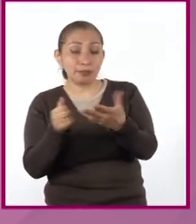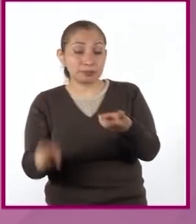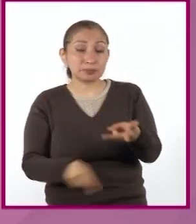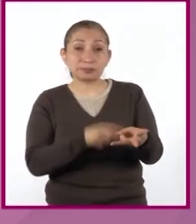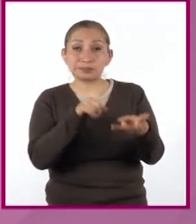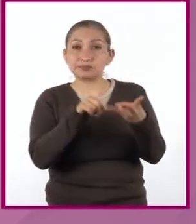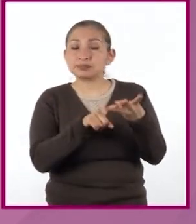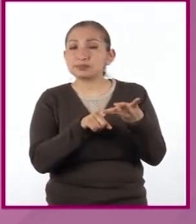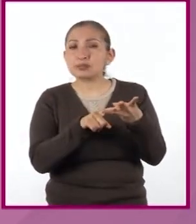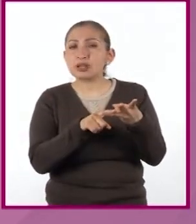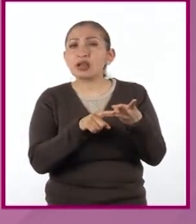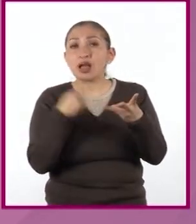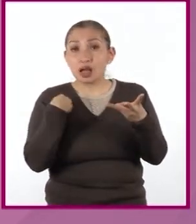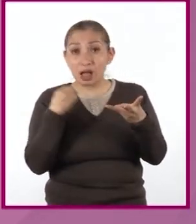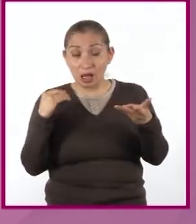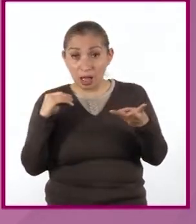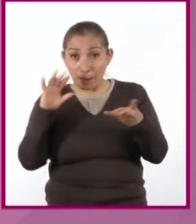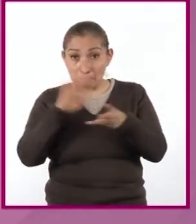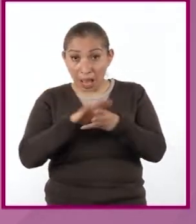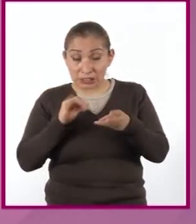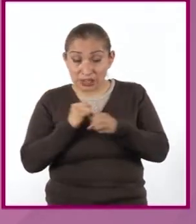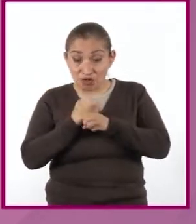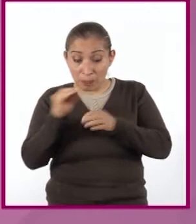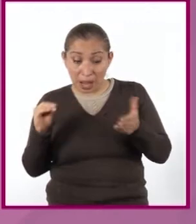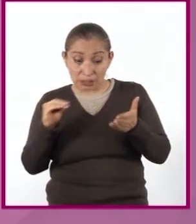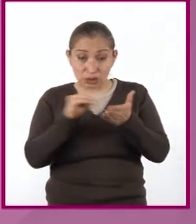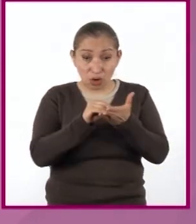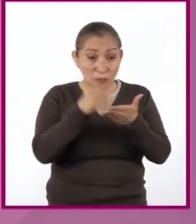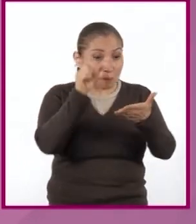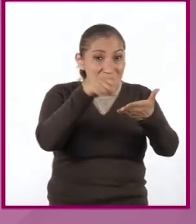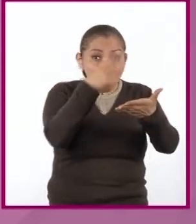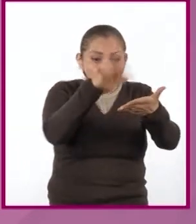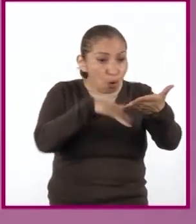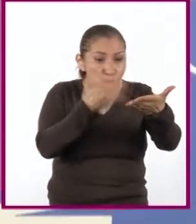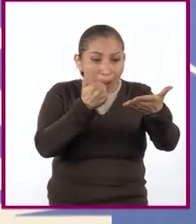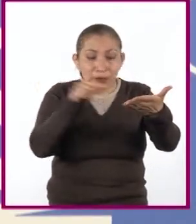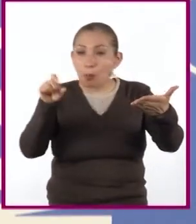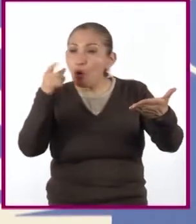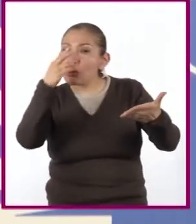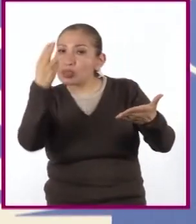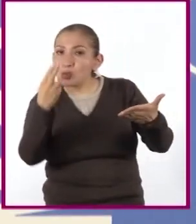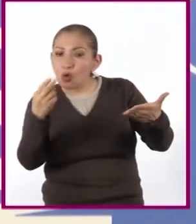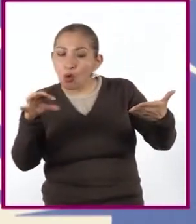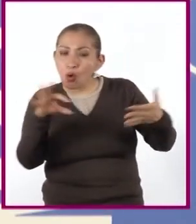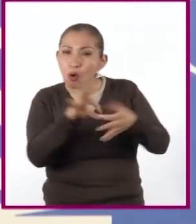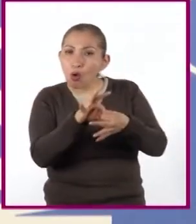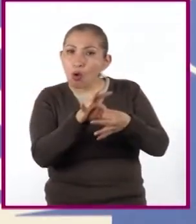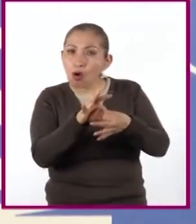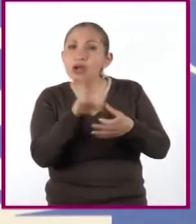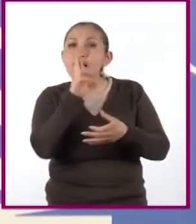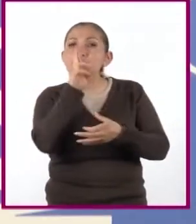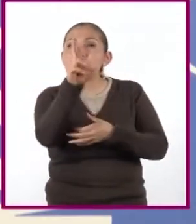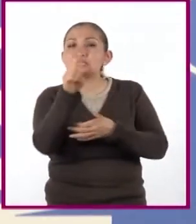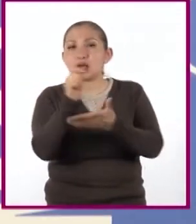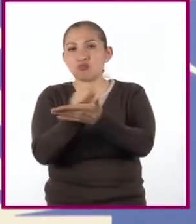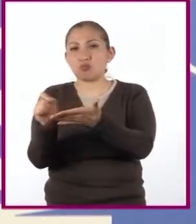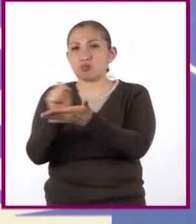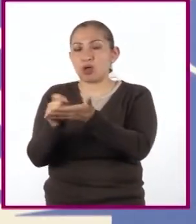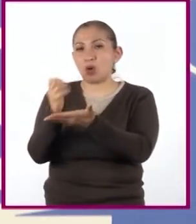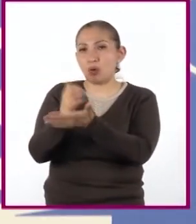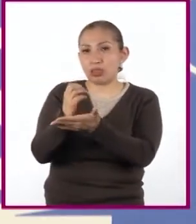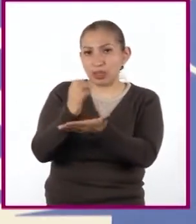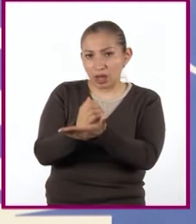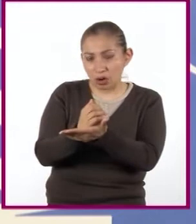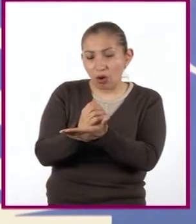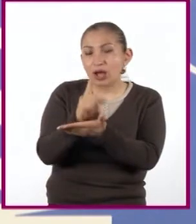3. ¿Agrega información no explicada en el texto? Por favor, escriban sus respuestas en su libreta de